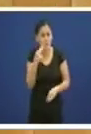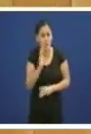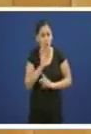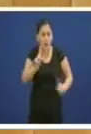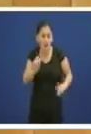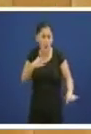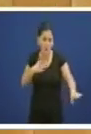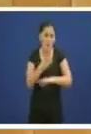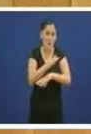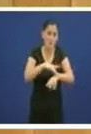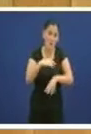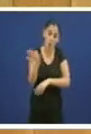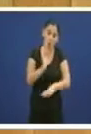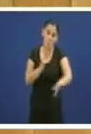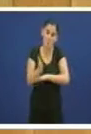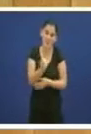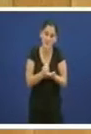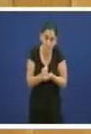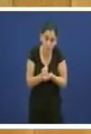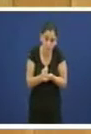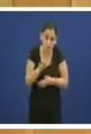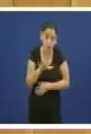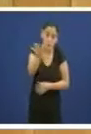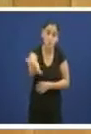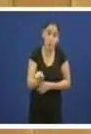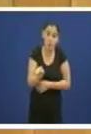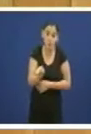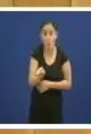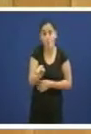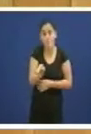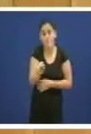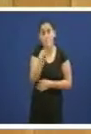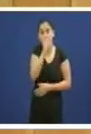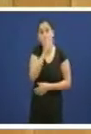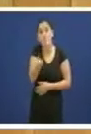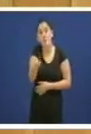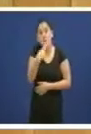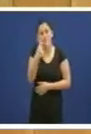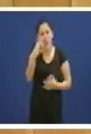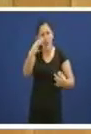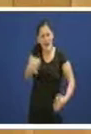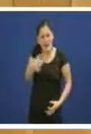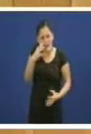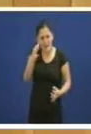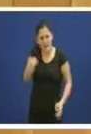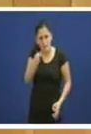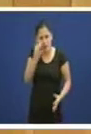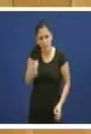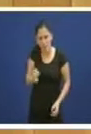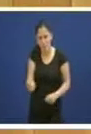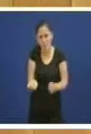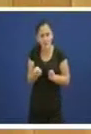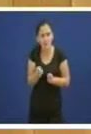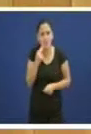farmacia a buscar os seus medicamentos a realidade do destrozo que están vostedes a facer coa sanidade pública os alarma